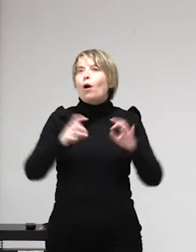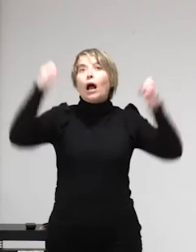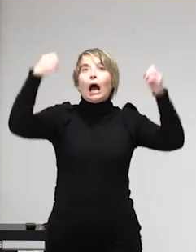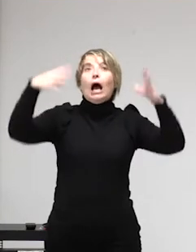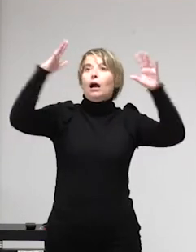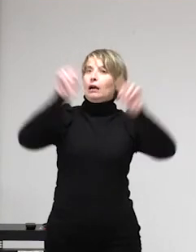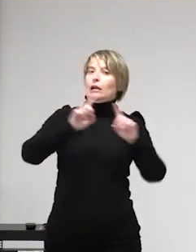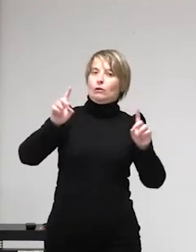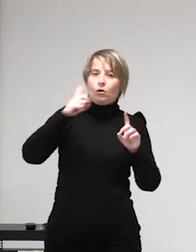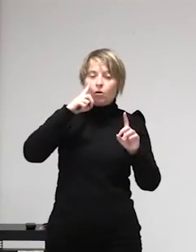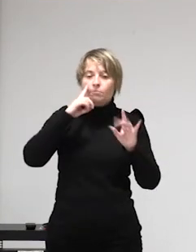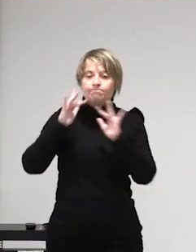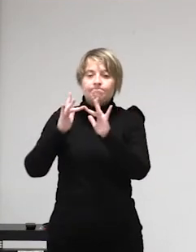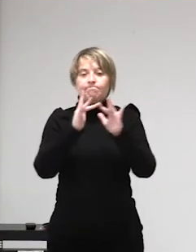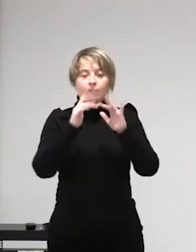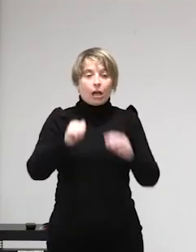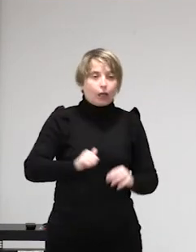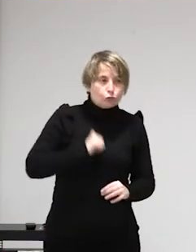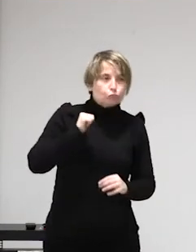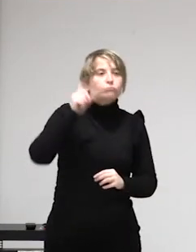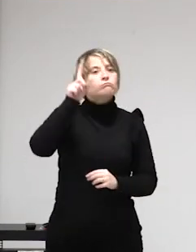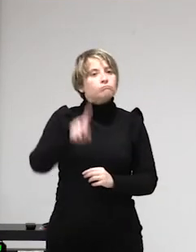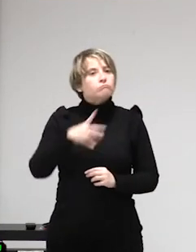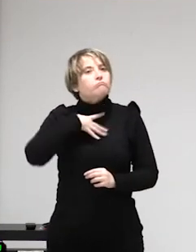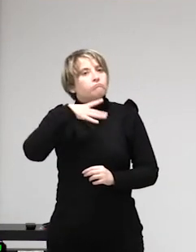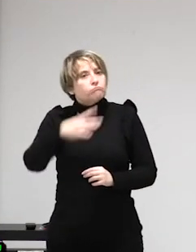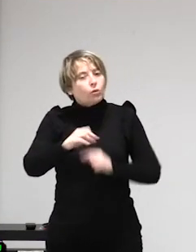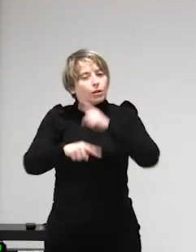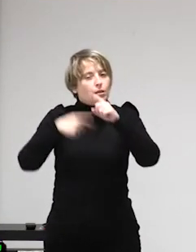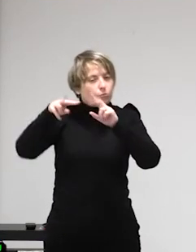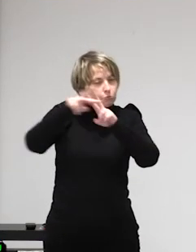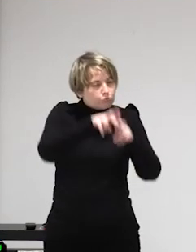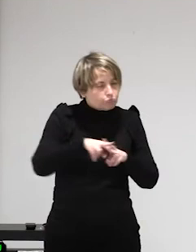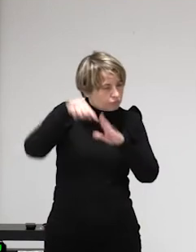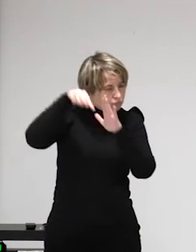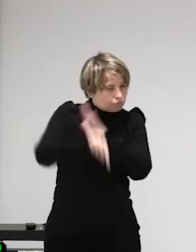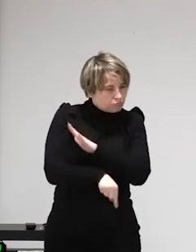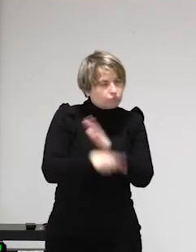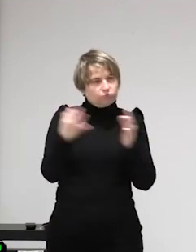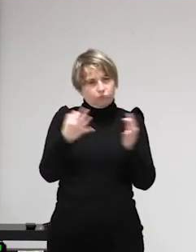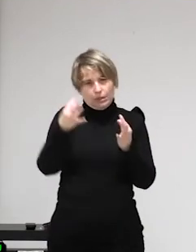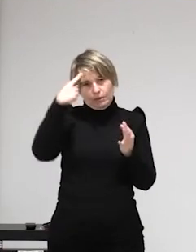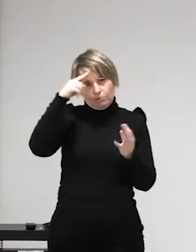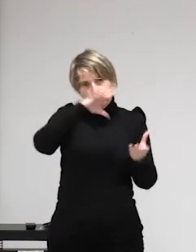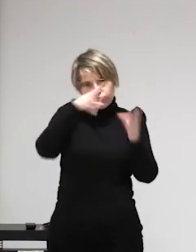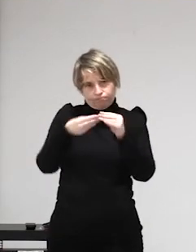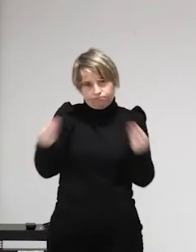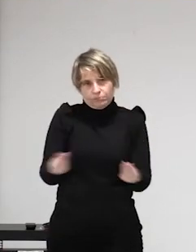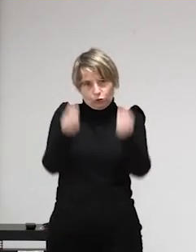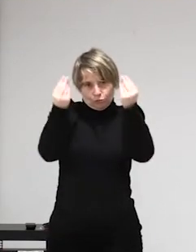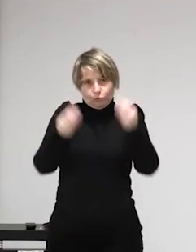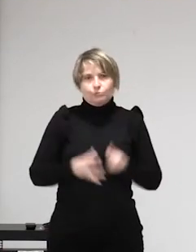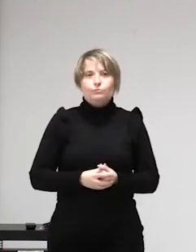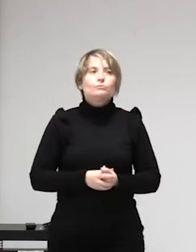forzoso que la prostitución ¿de acuerdo? por lo tanto tendríamos no solo que acabar con el matrimonio sino acabar con